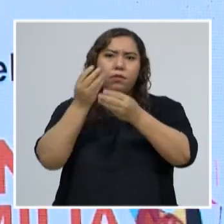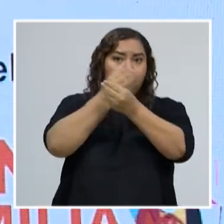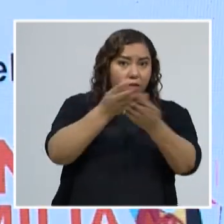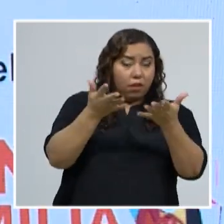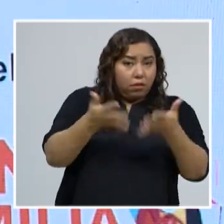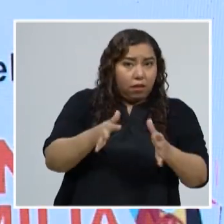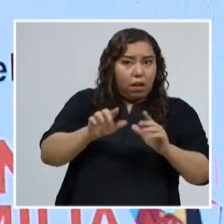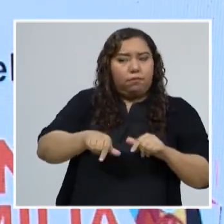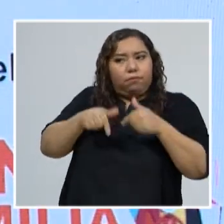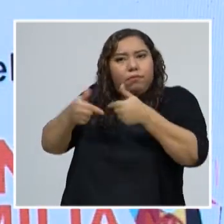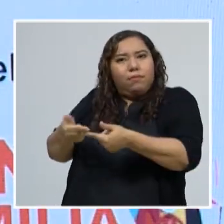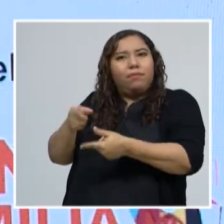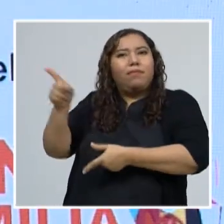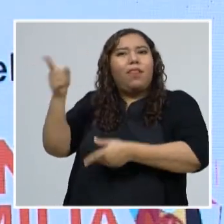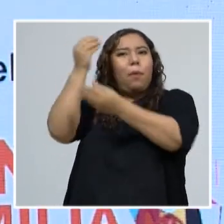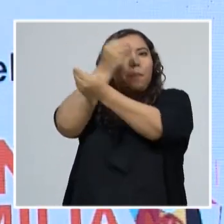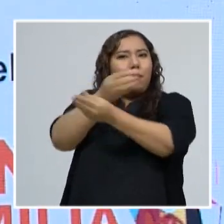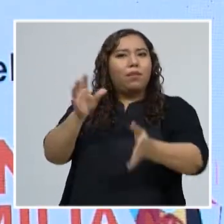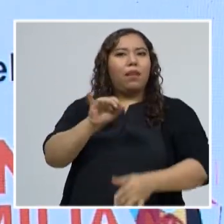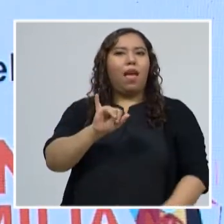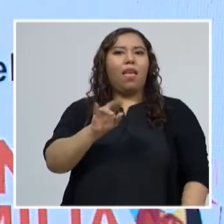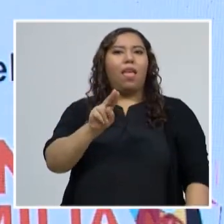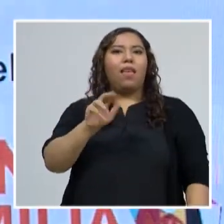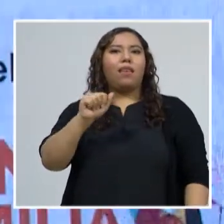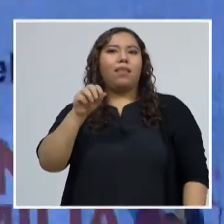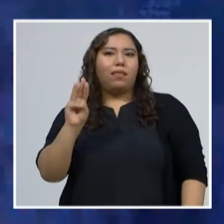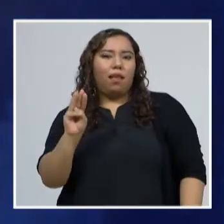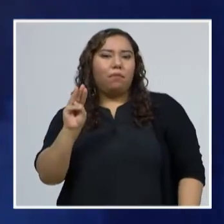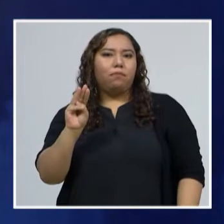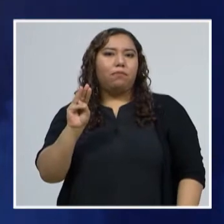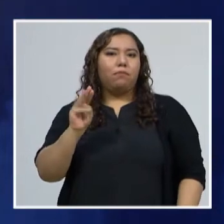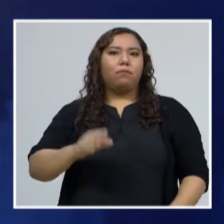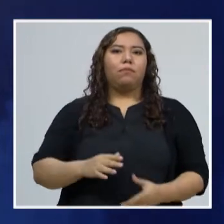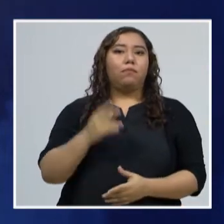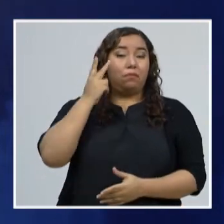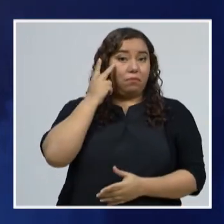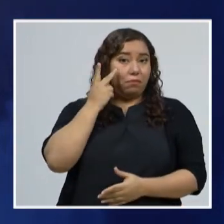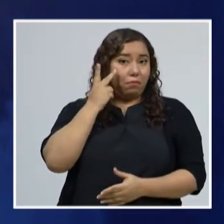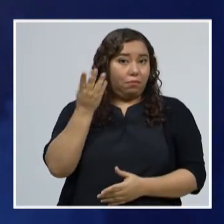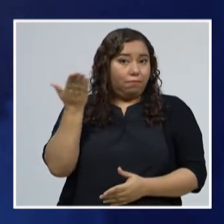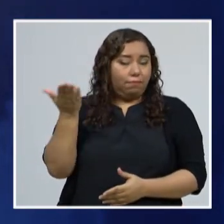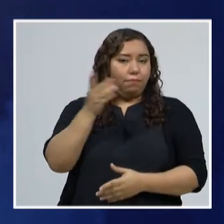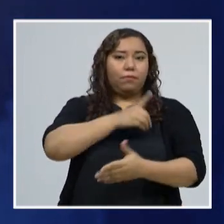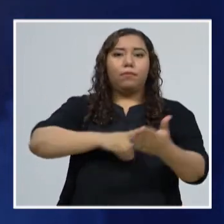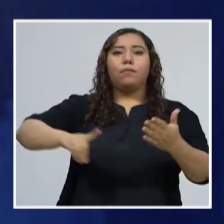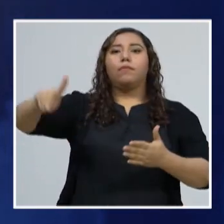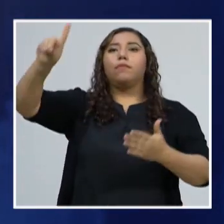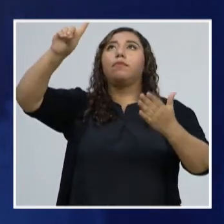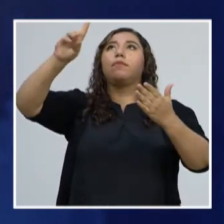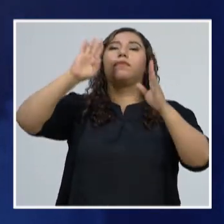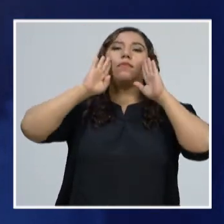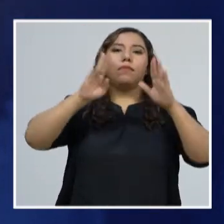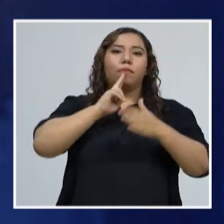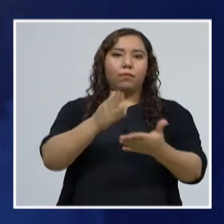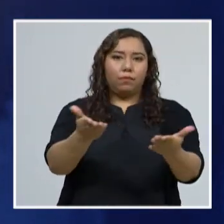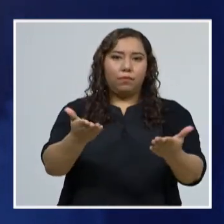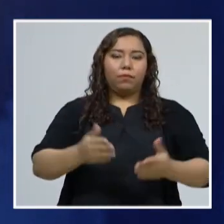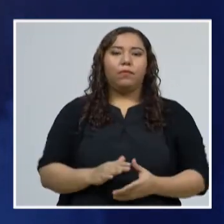de la Mujer, INAM, tiene un importante mensaje para ustedes. Dios bendiga Honduras.